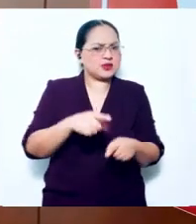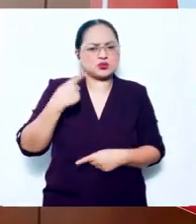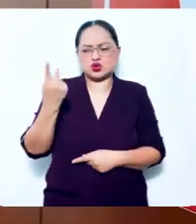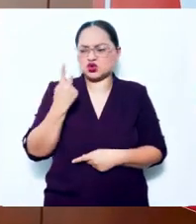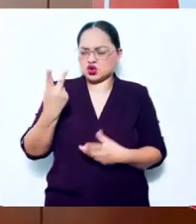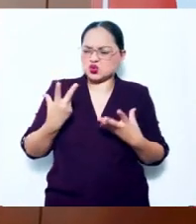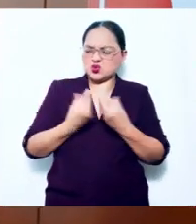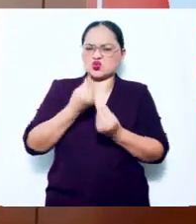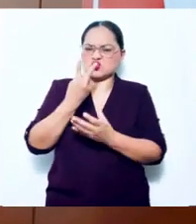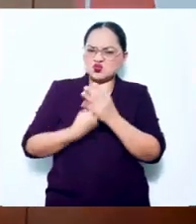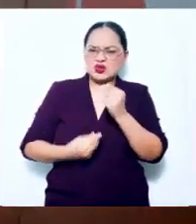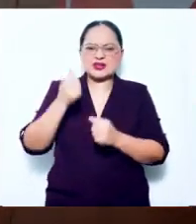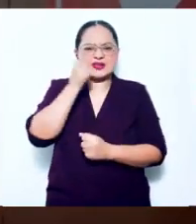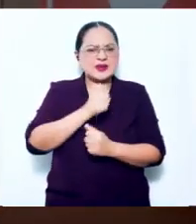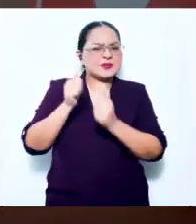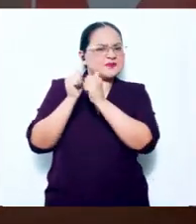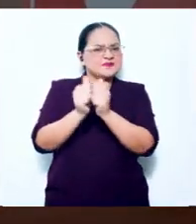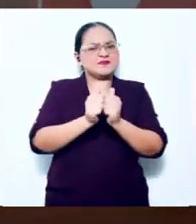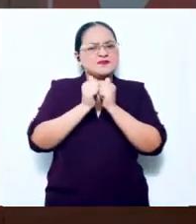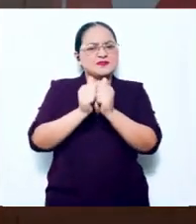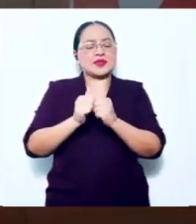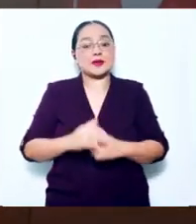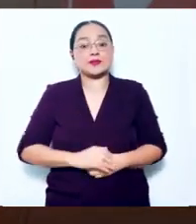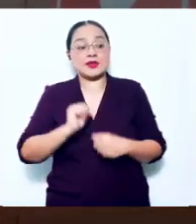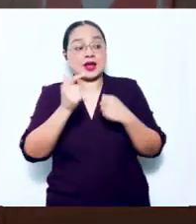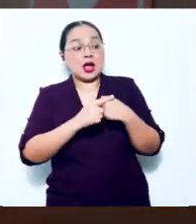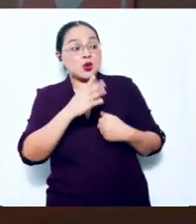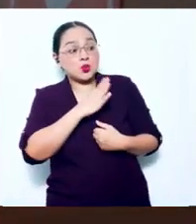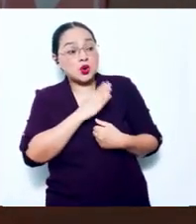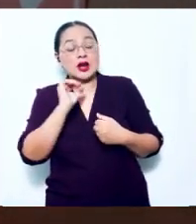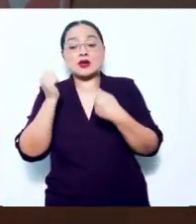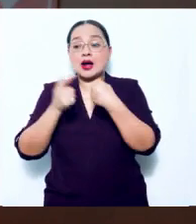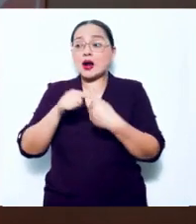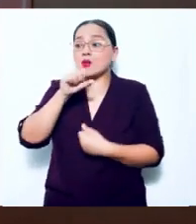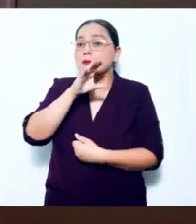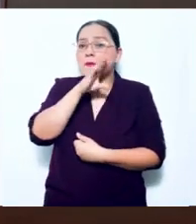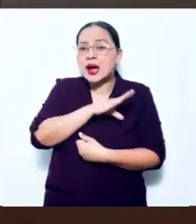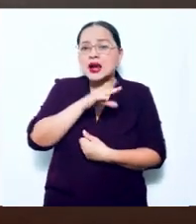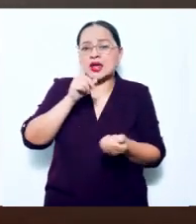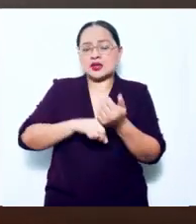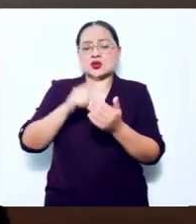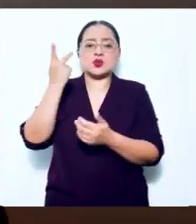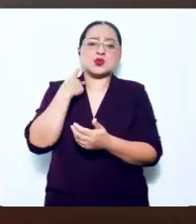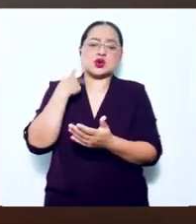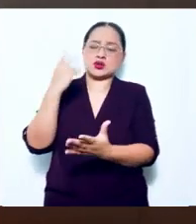hemos sido un binomio. Dinos algo bueno y algo malo que te ha enseñado la política.